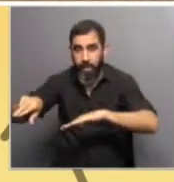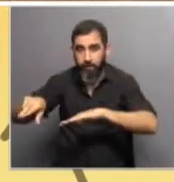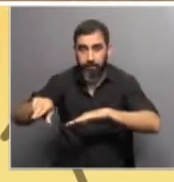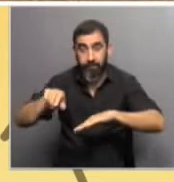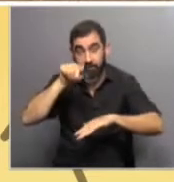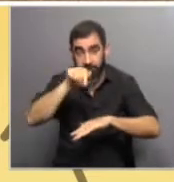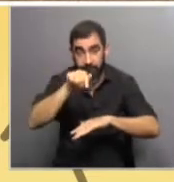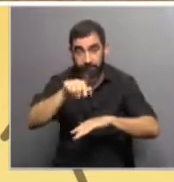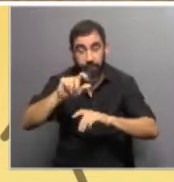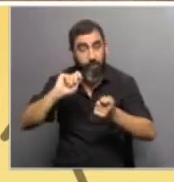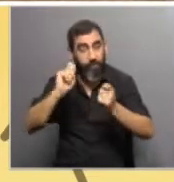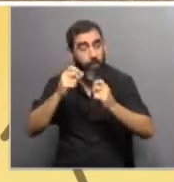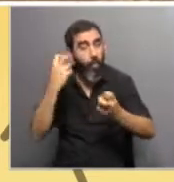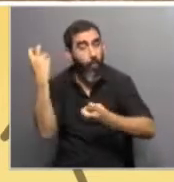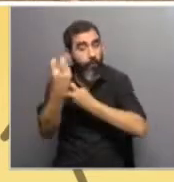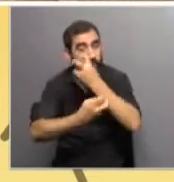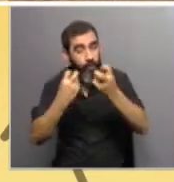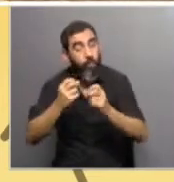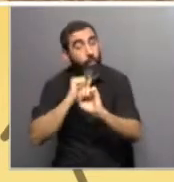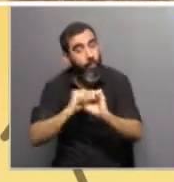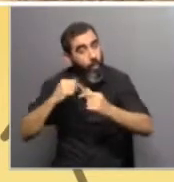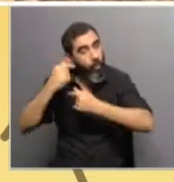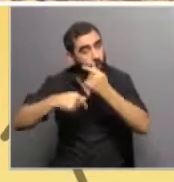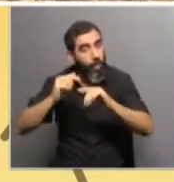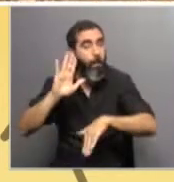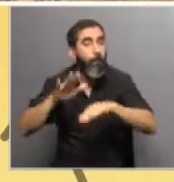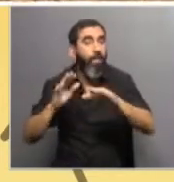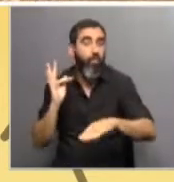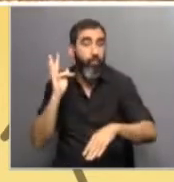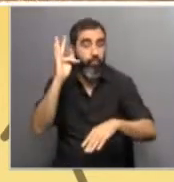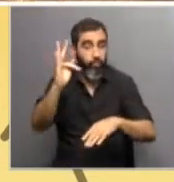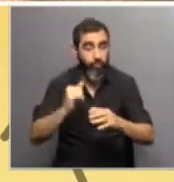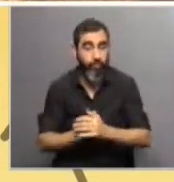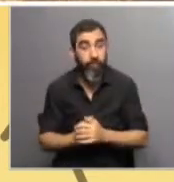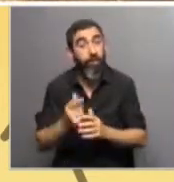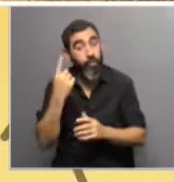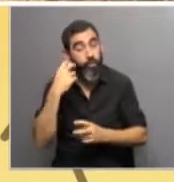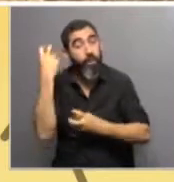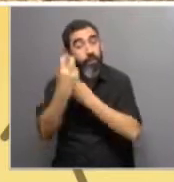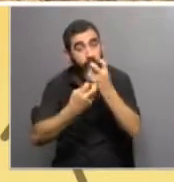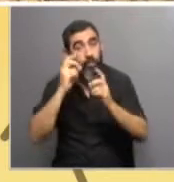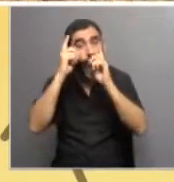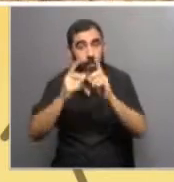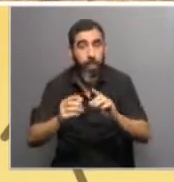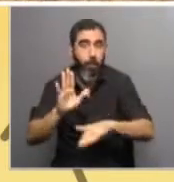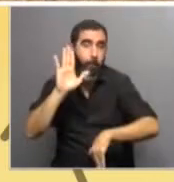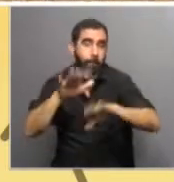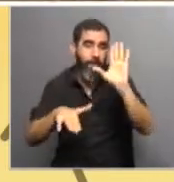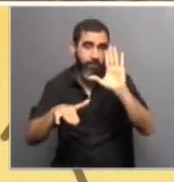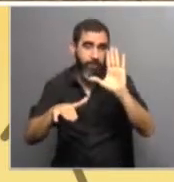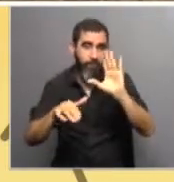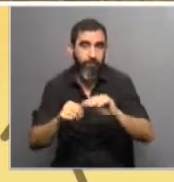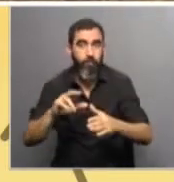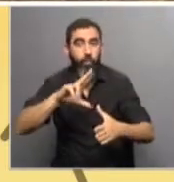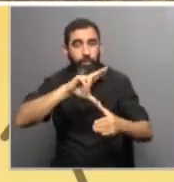ese aumento es esperable que continúe a futuro. O sea que los vientos también en la costa aumentarían, asociados a los